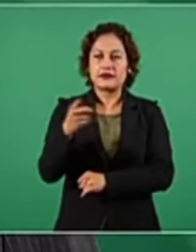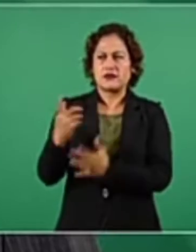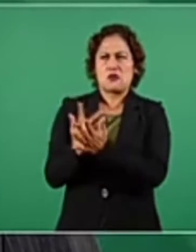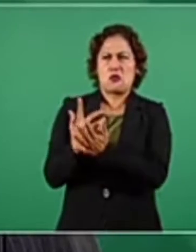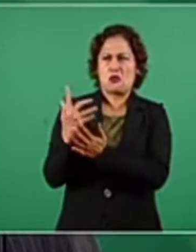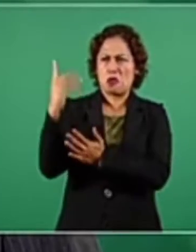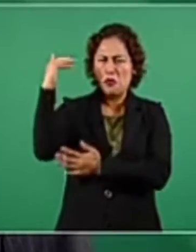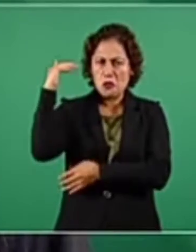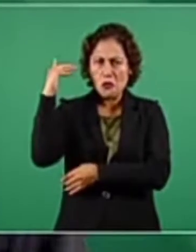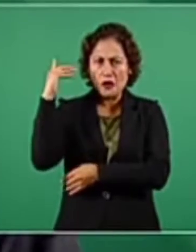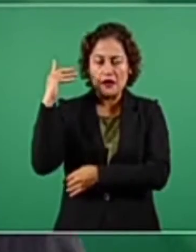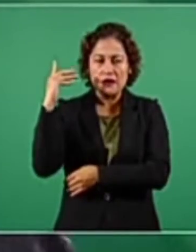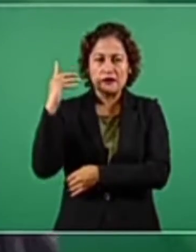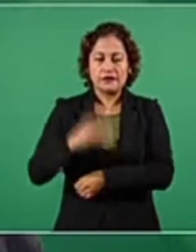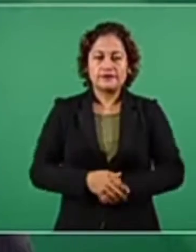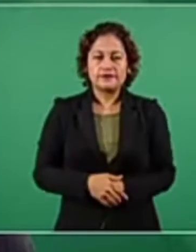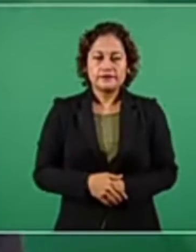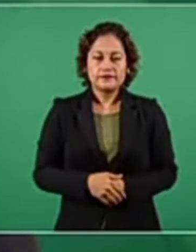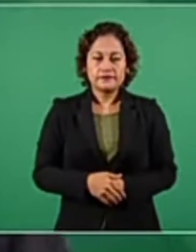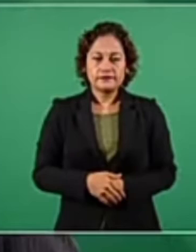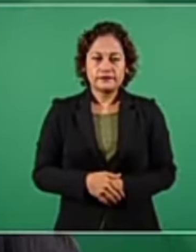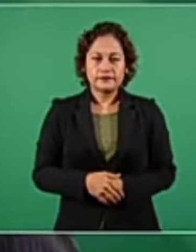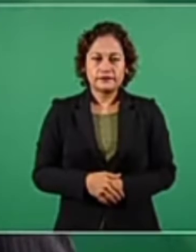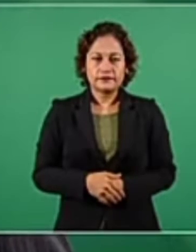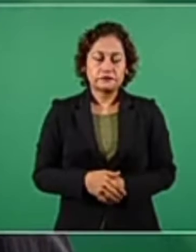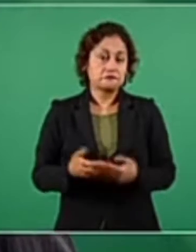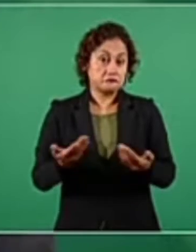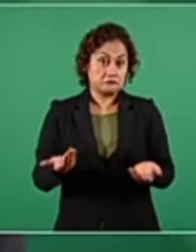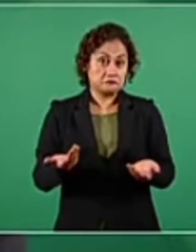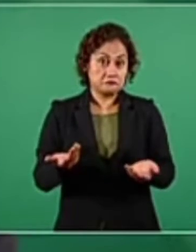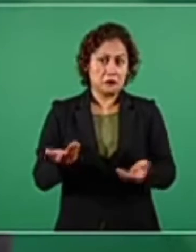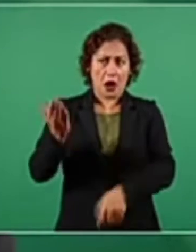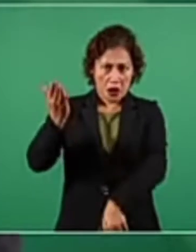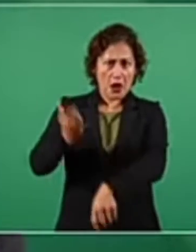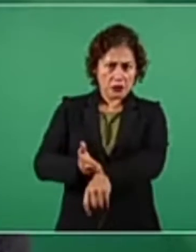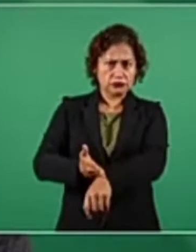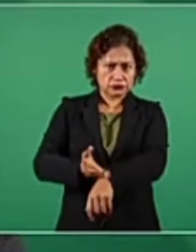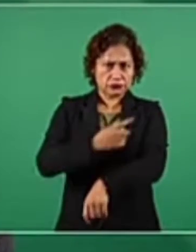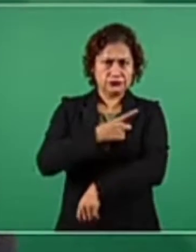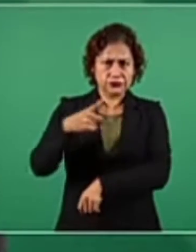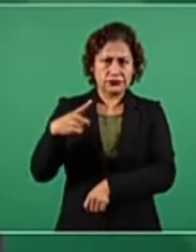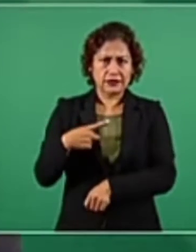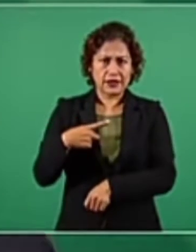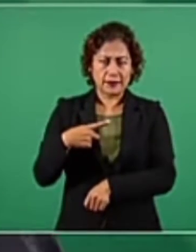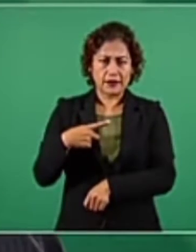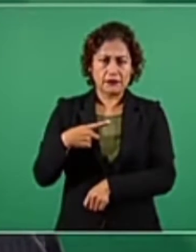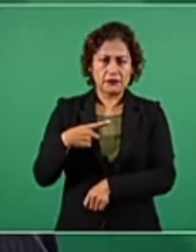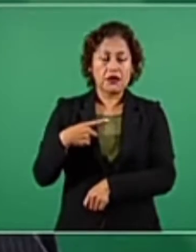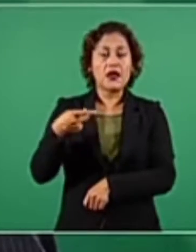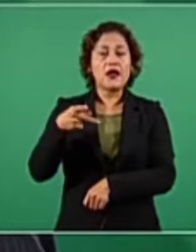Y sí debe de sancionarse, pero no quitándoles